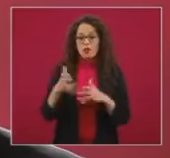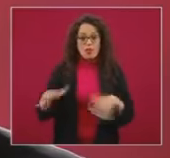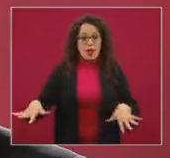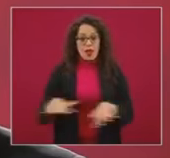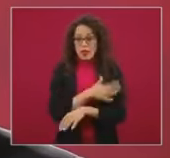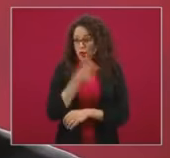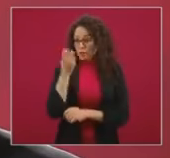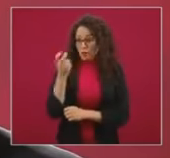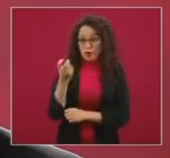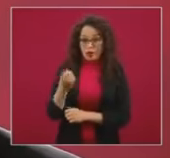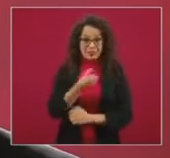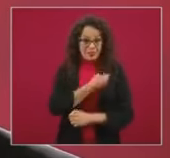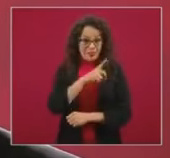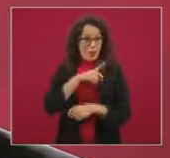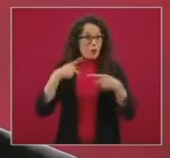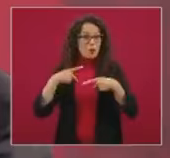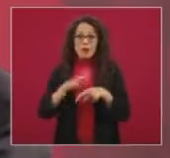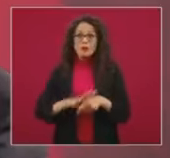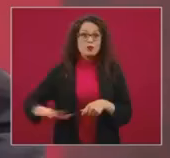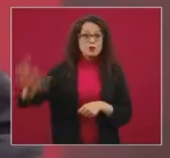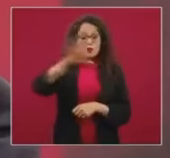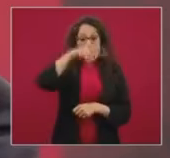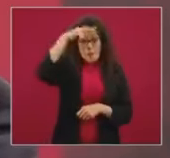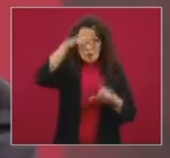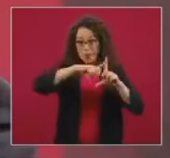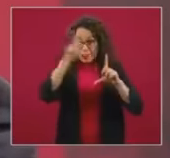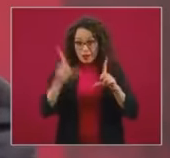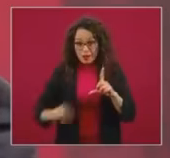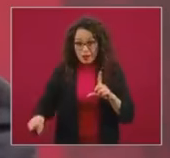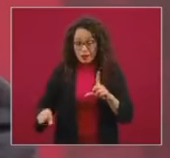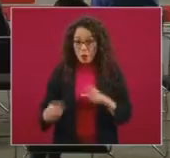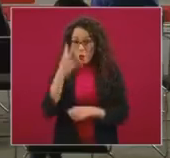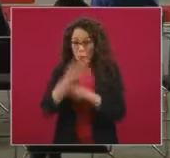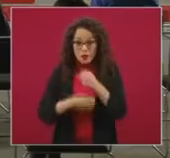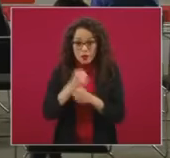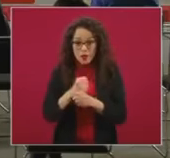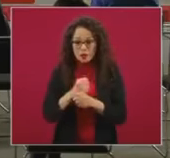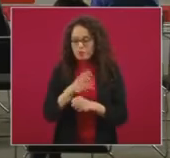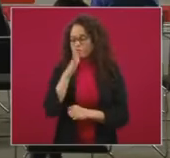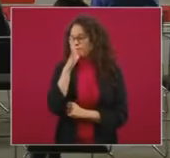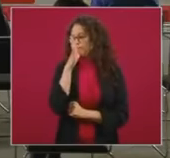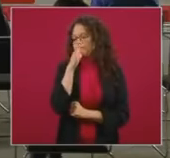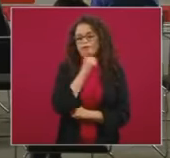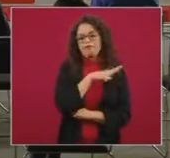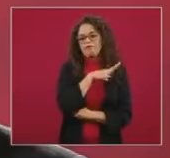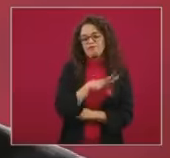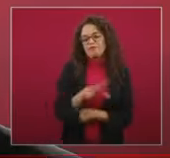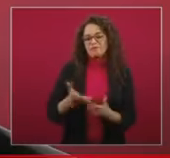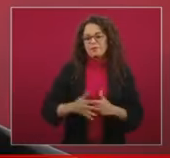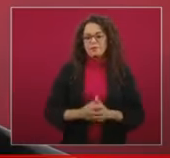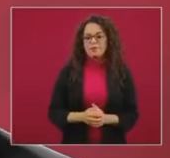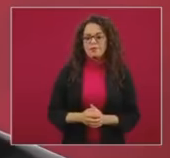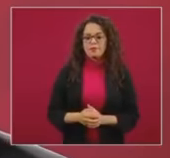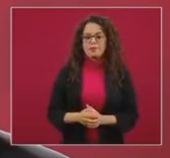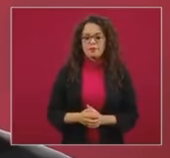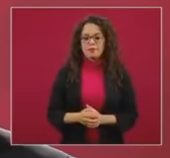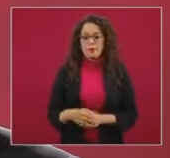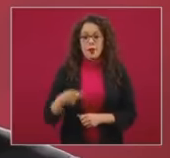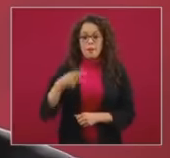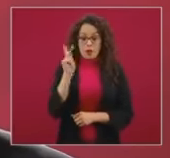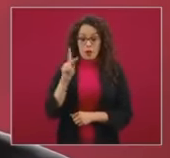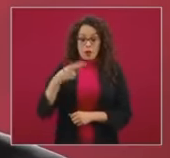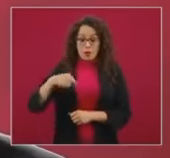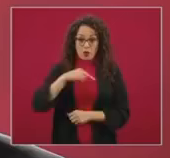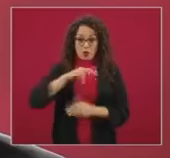sustantivamente la salud de las personas mexicanas en sólo cuatro años. En el mejor de los casos, y es una meta formal de nuestro programa